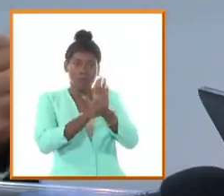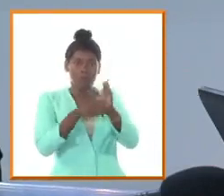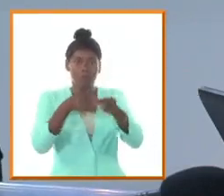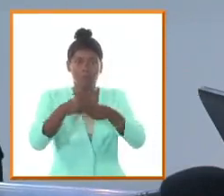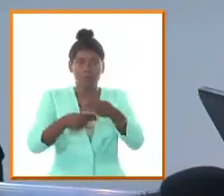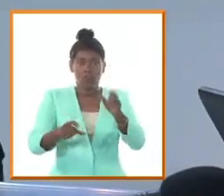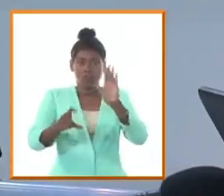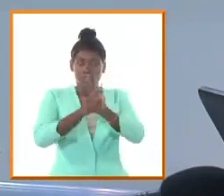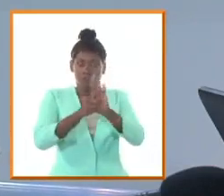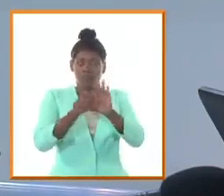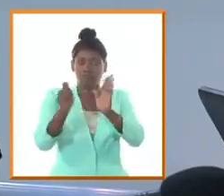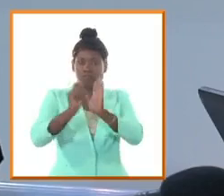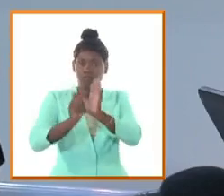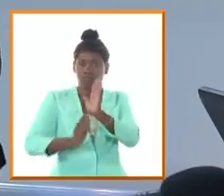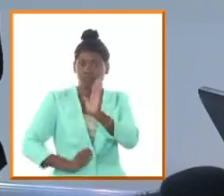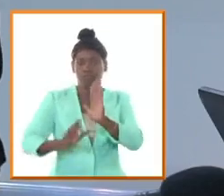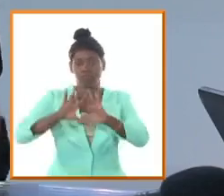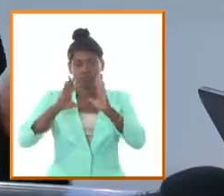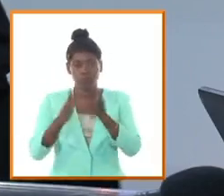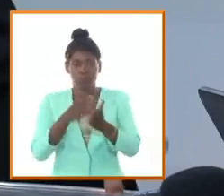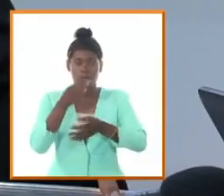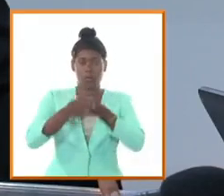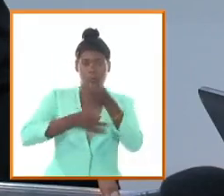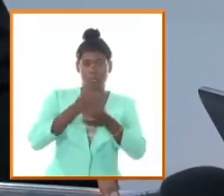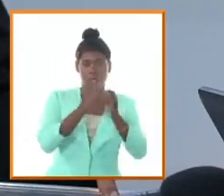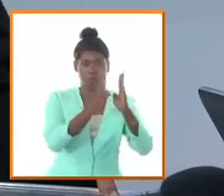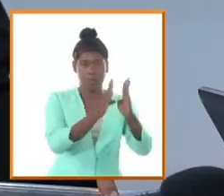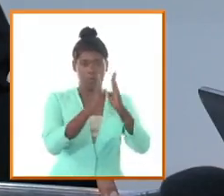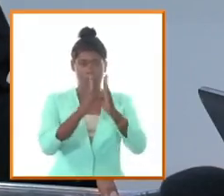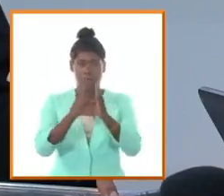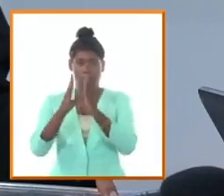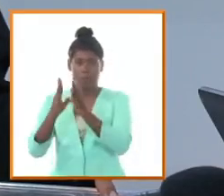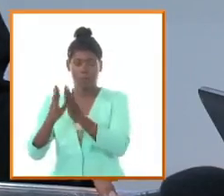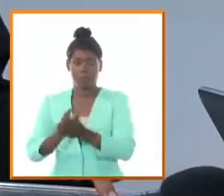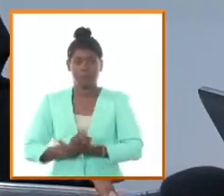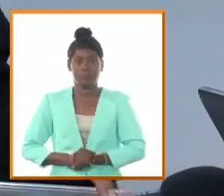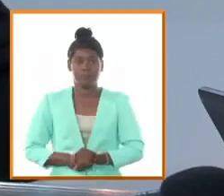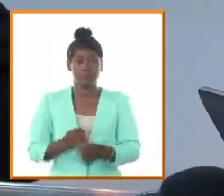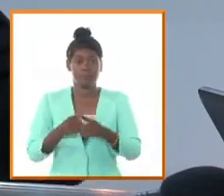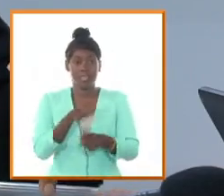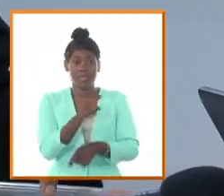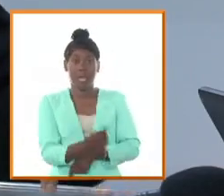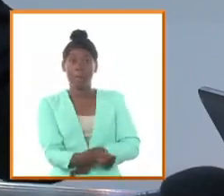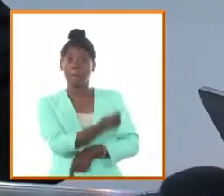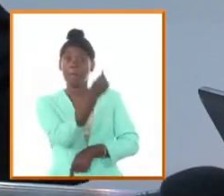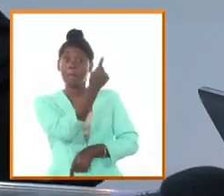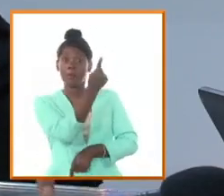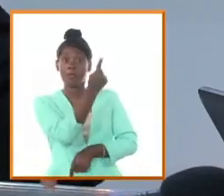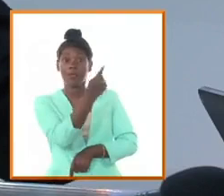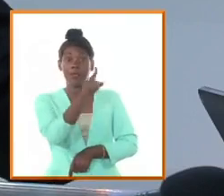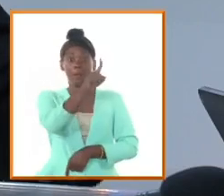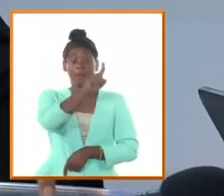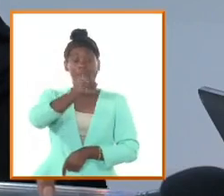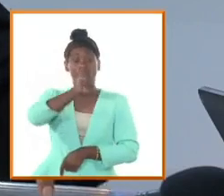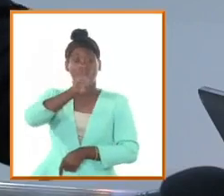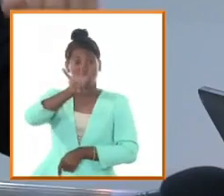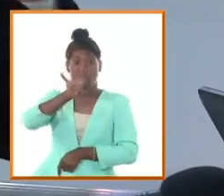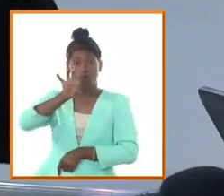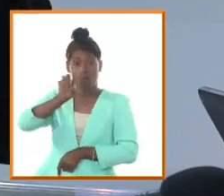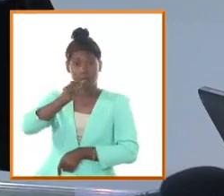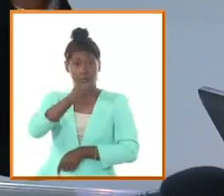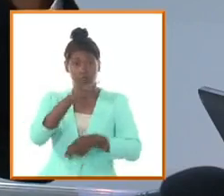constituciones y es lo que dice la constitución de Guaymano un resultado de la